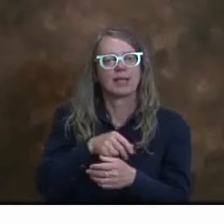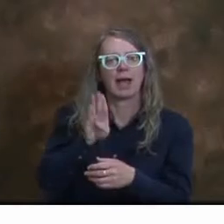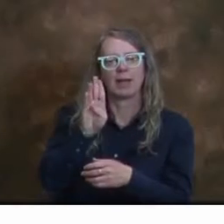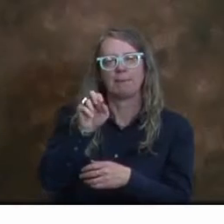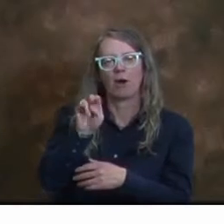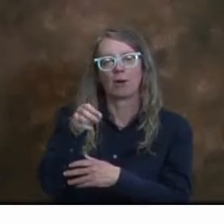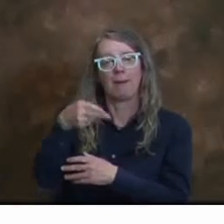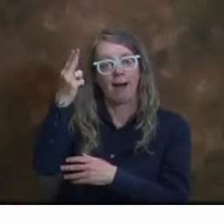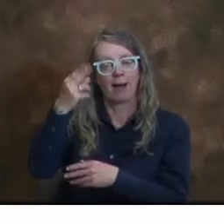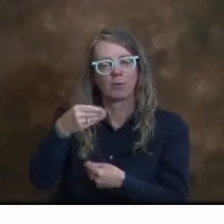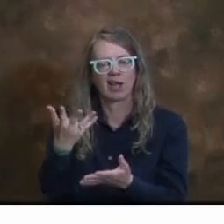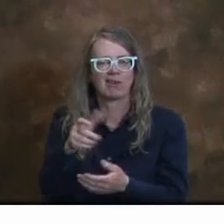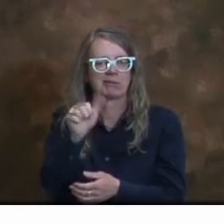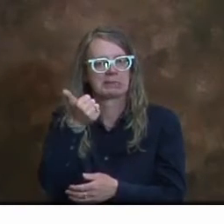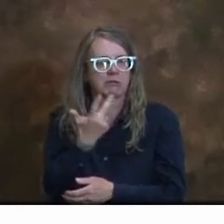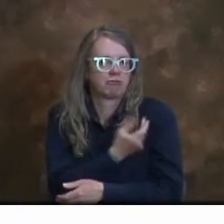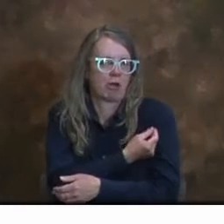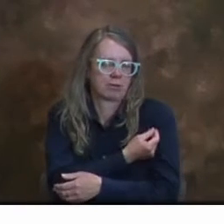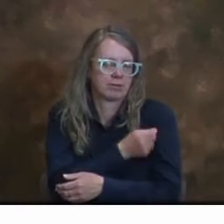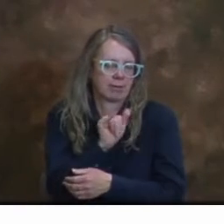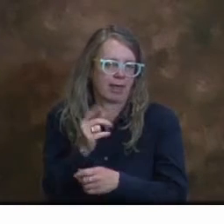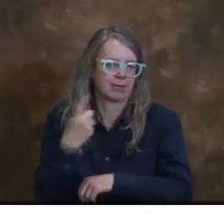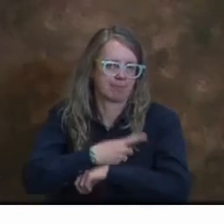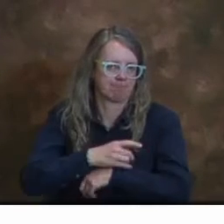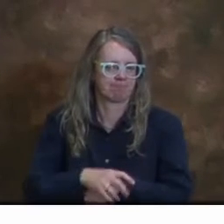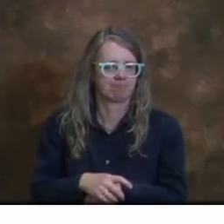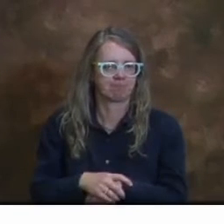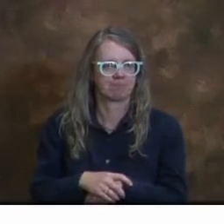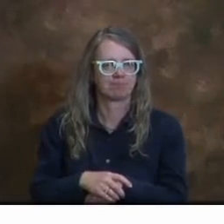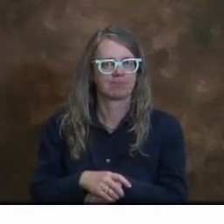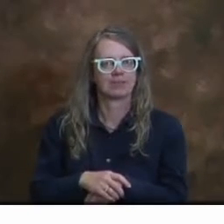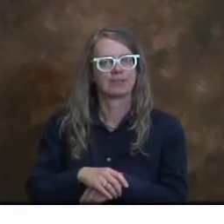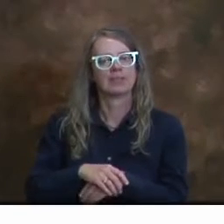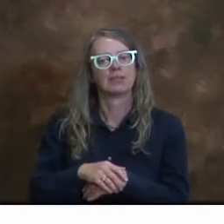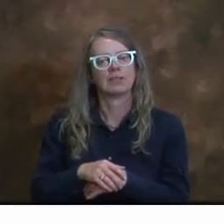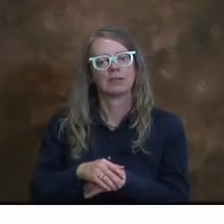febrero en North Buncombe High School, menos de 10 dosis administradas.